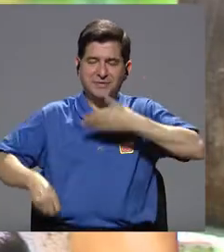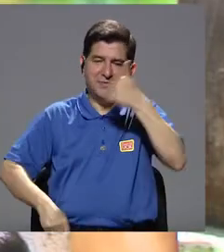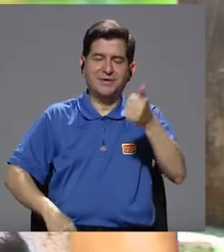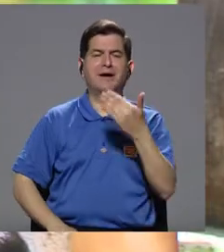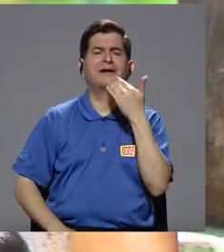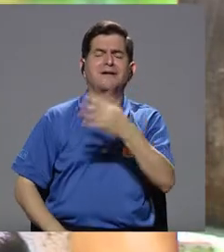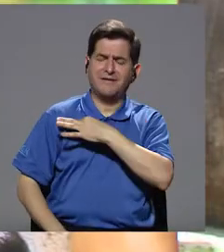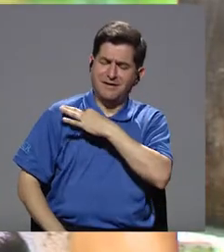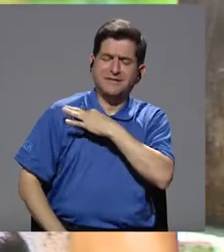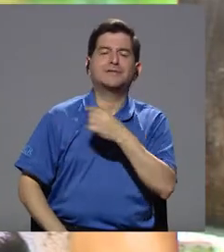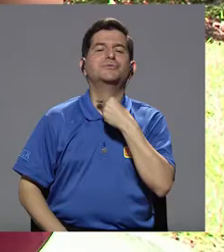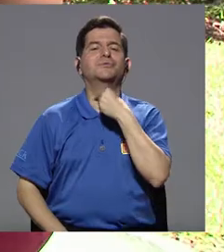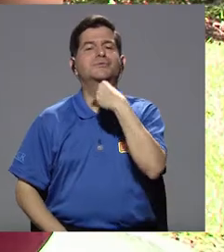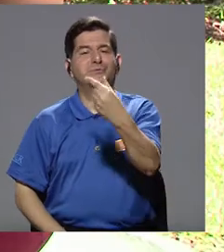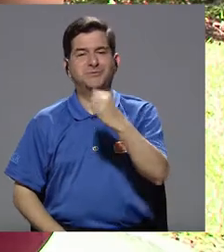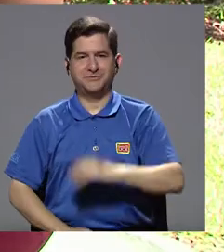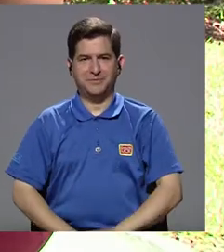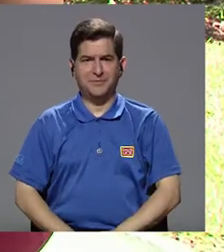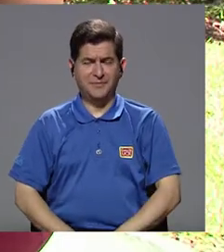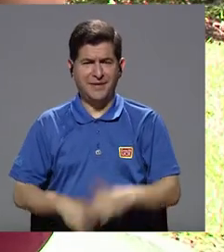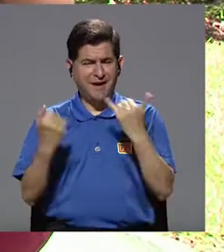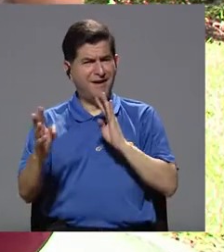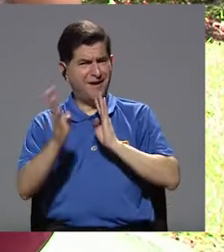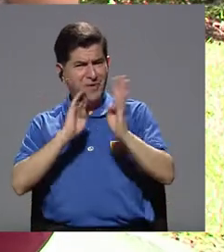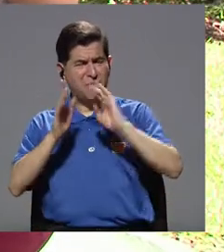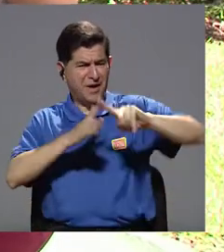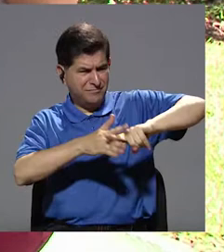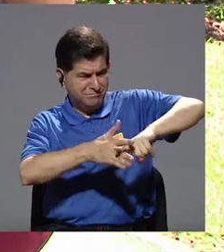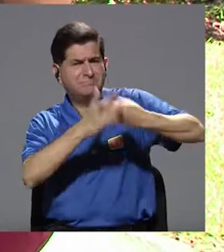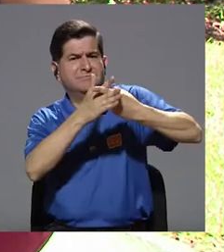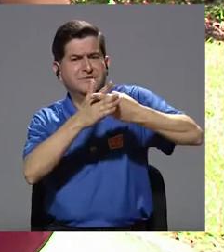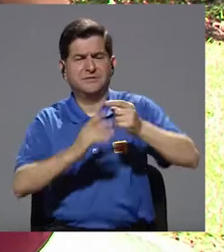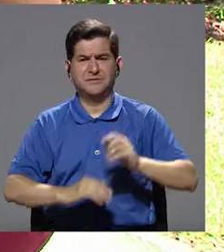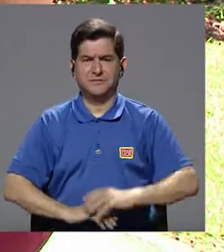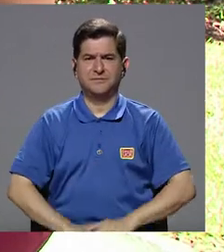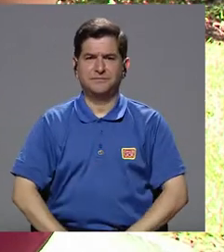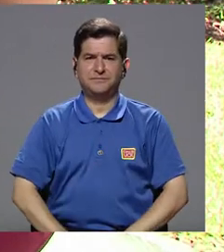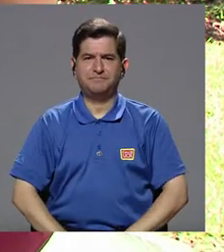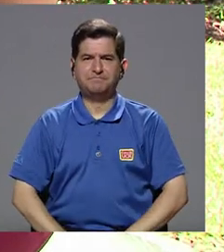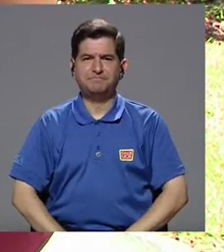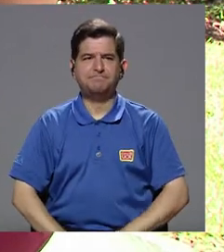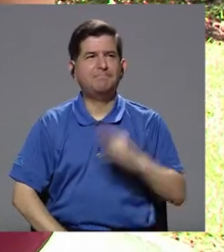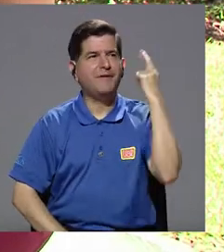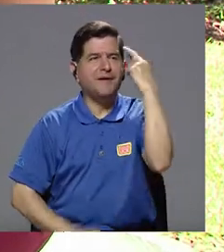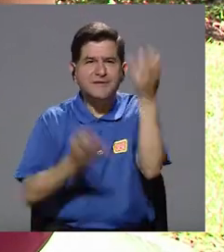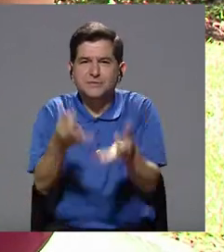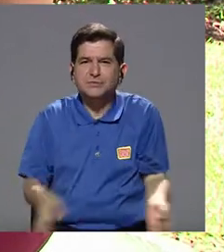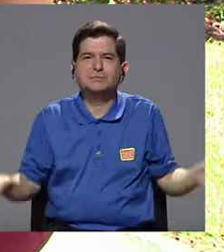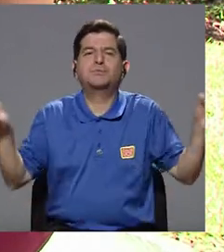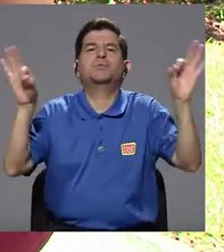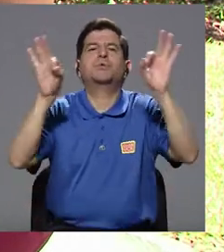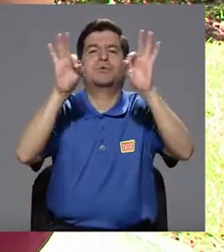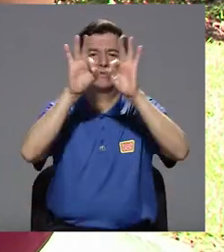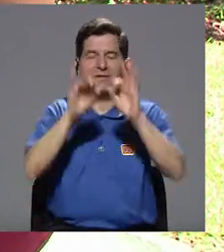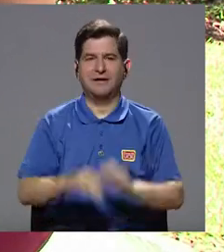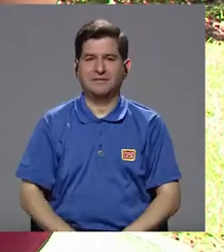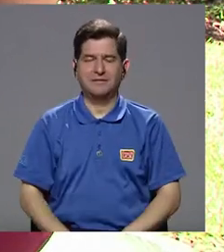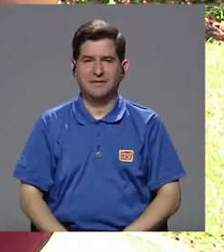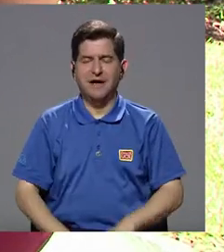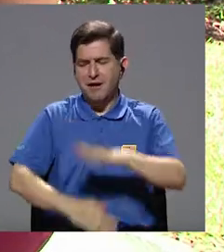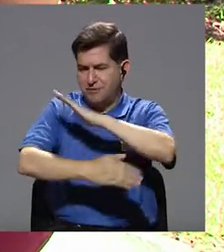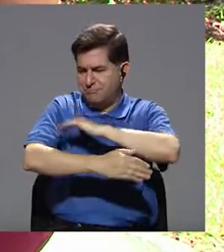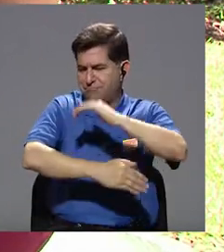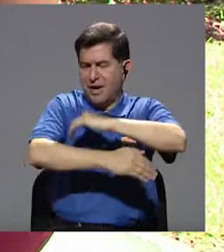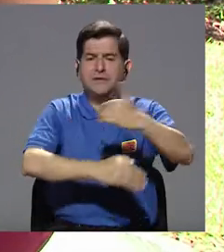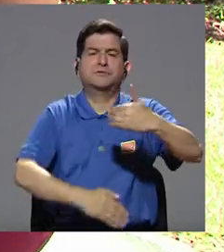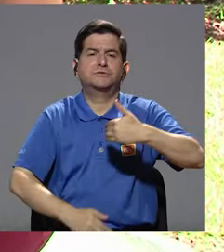invitación. Con mucho gusto. Hablemos como introducción acerca de por qué es importante tener a